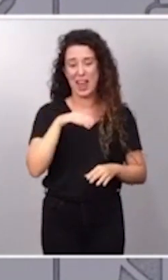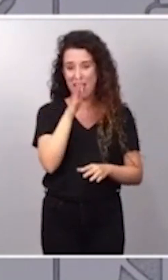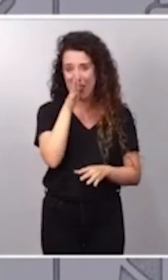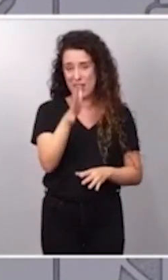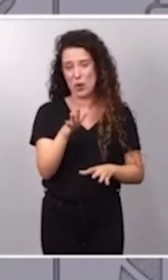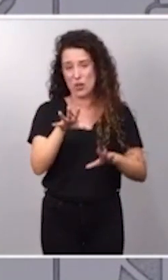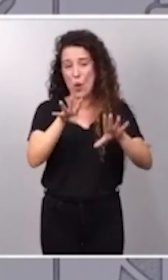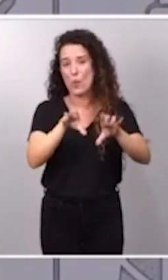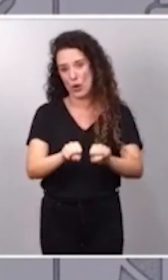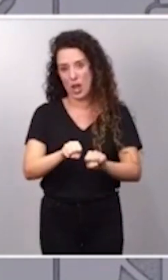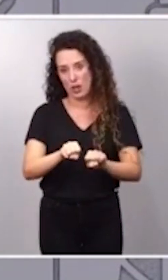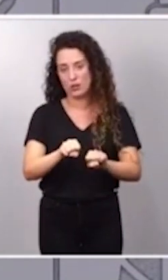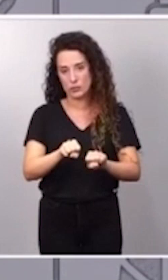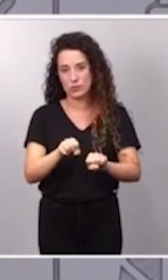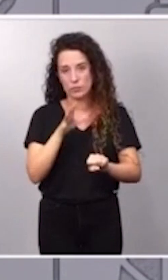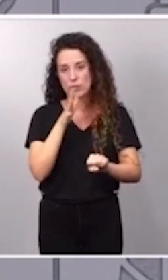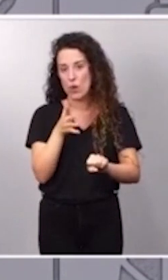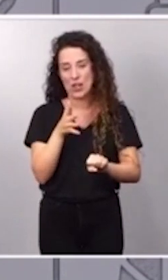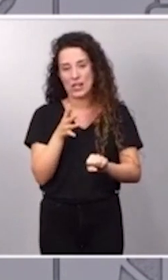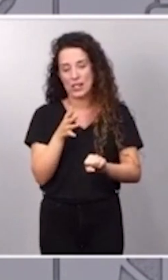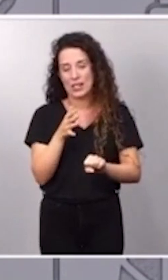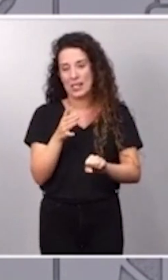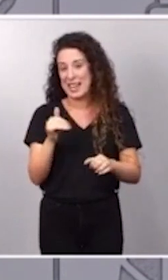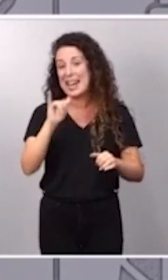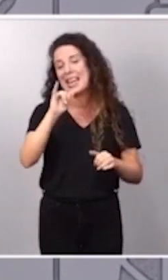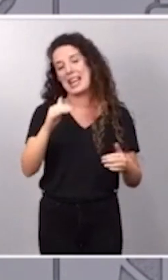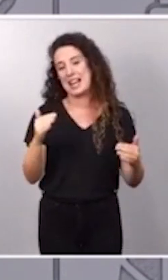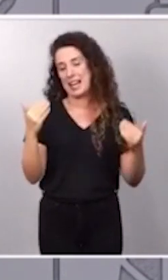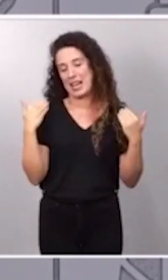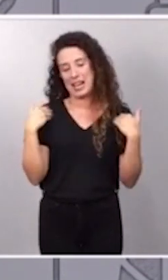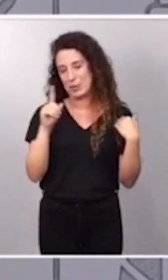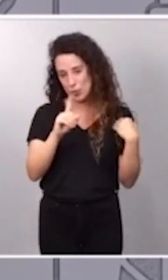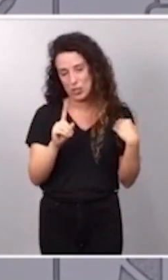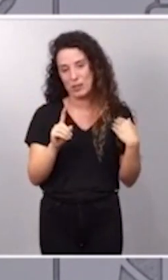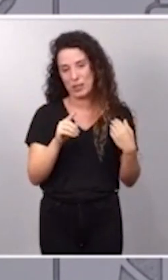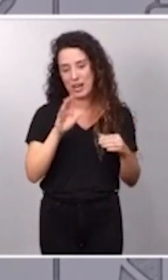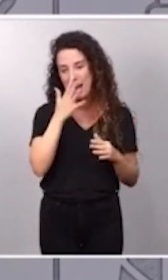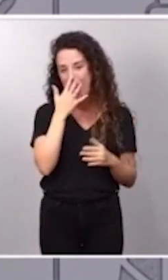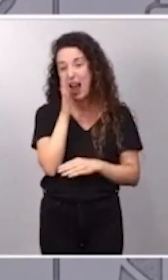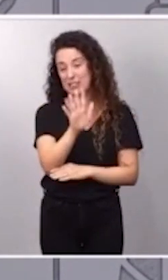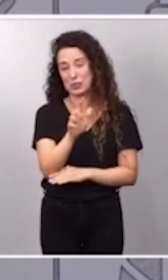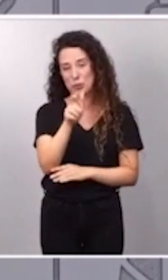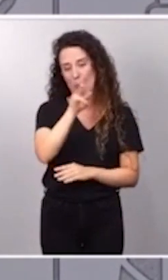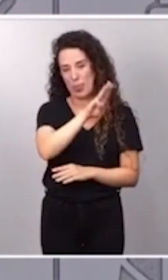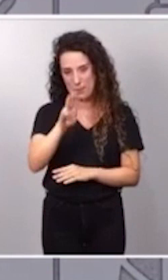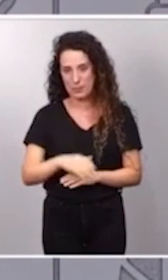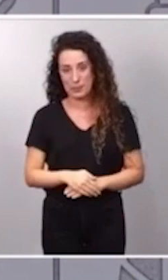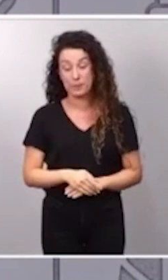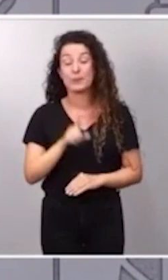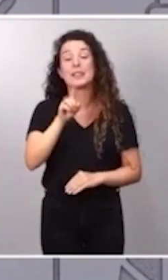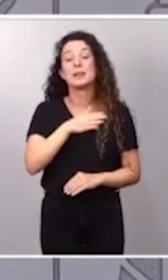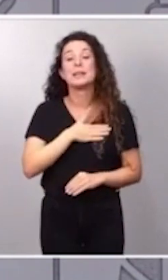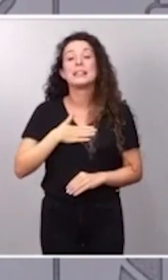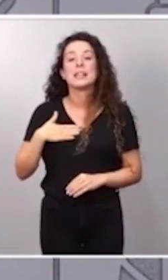como consecuencia de la irresponsable actitud del Partido Popular. Y, de paso, pues lo que sí que me